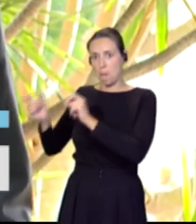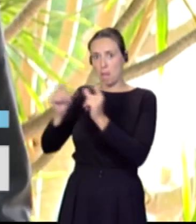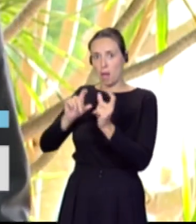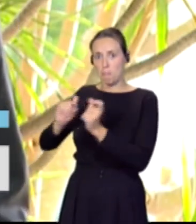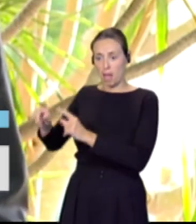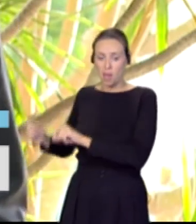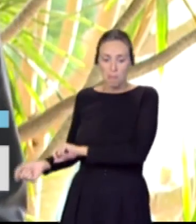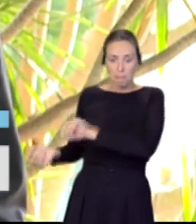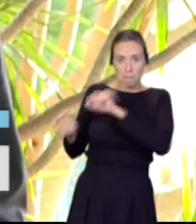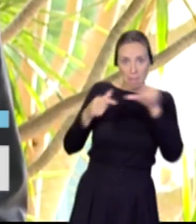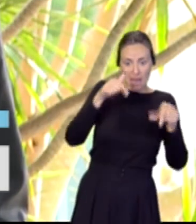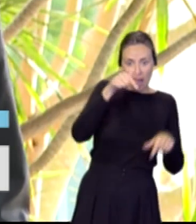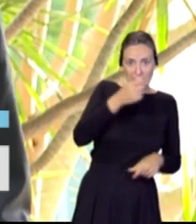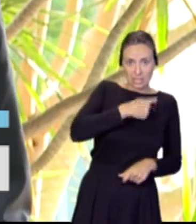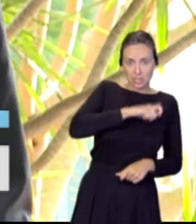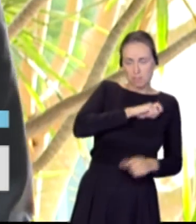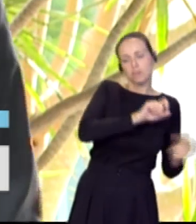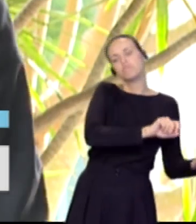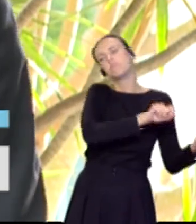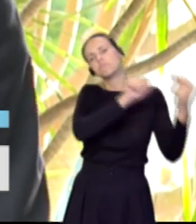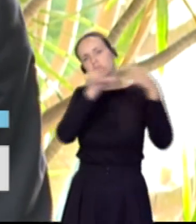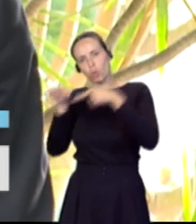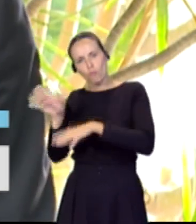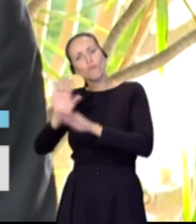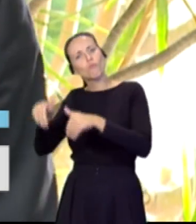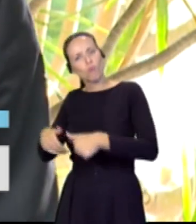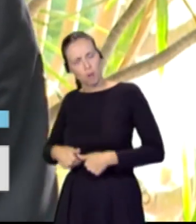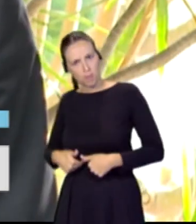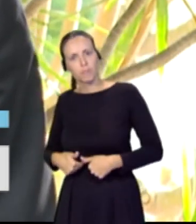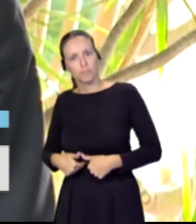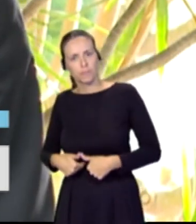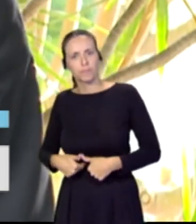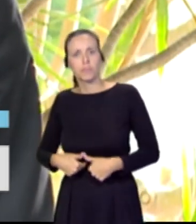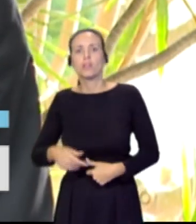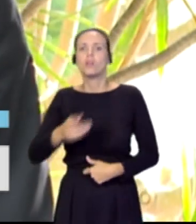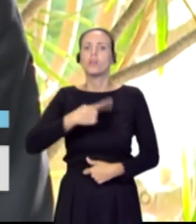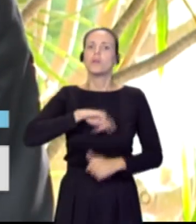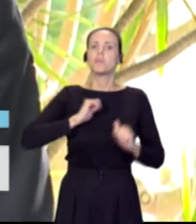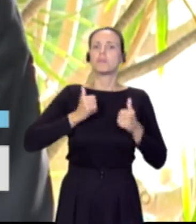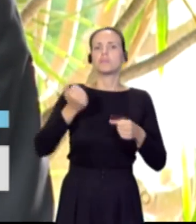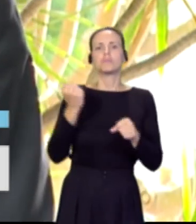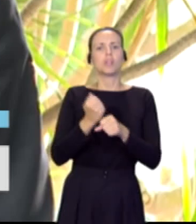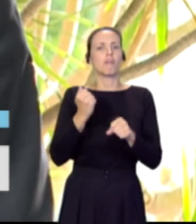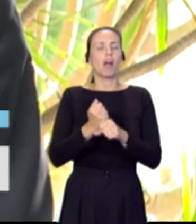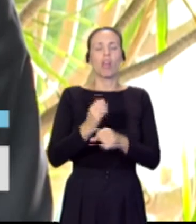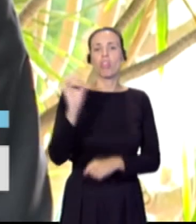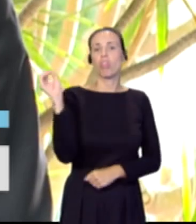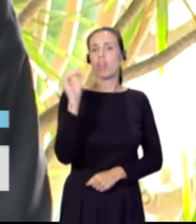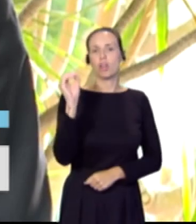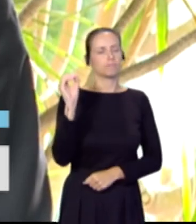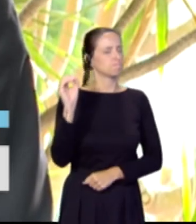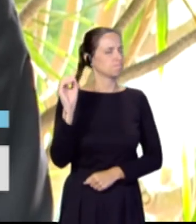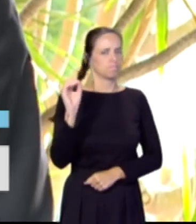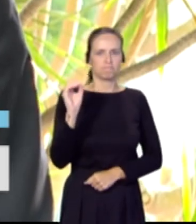No empezamos este trabajo desde cero. Ya en la Unión